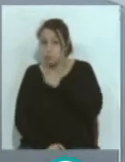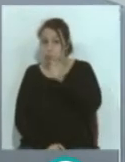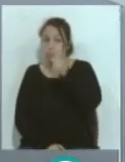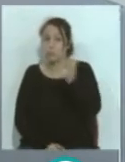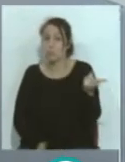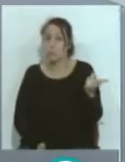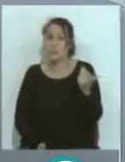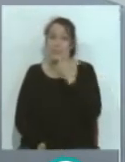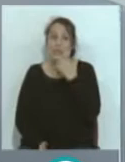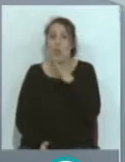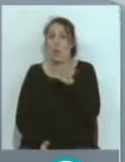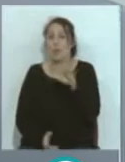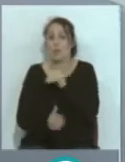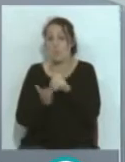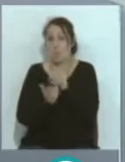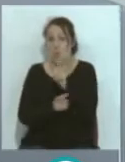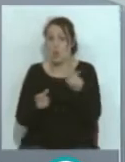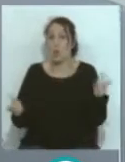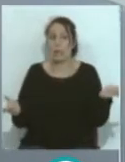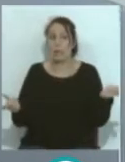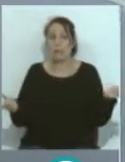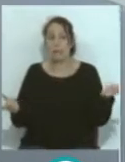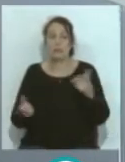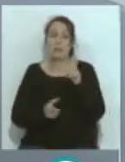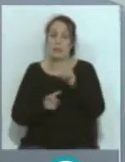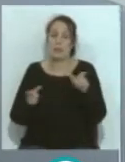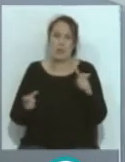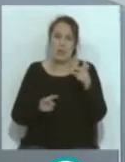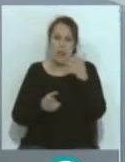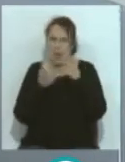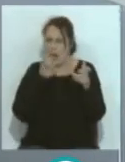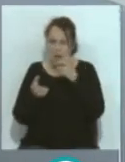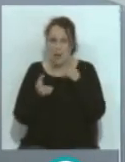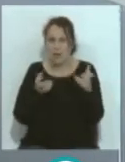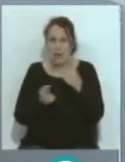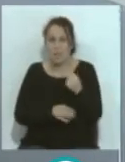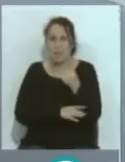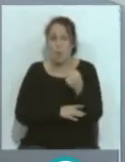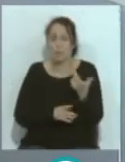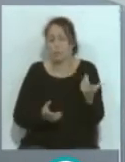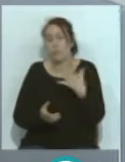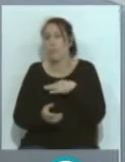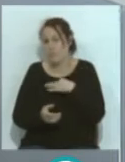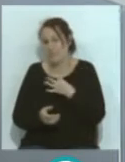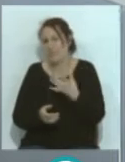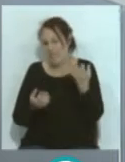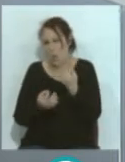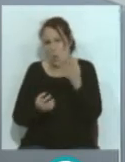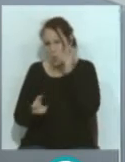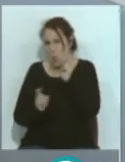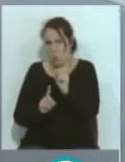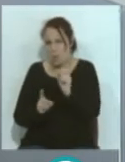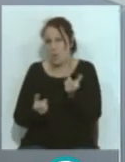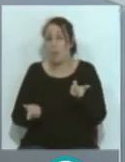que si hubieran recibido 50.000 personas y la gente jaleando a su equipo, puede entender que no se escuche por el murmullo,